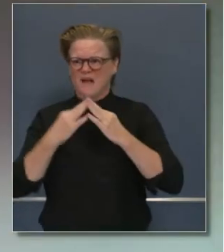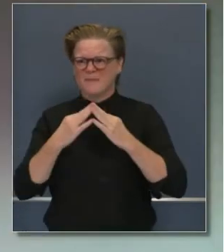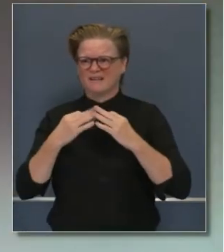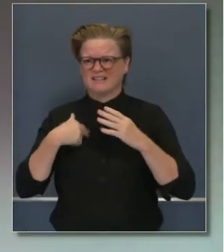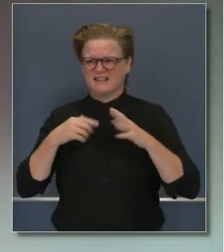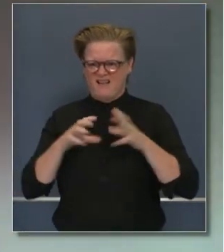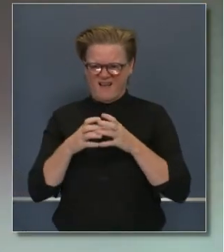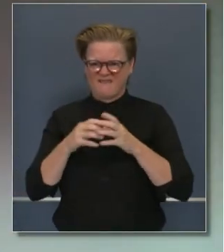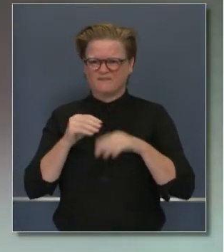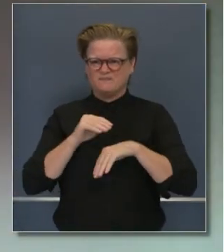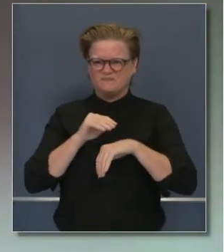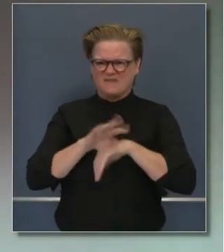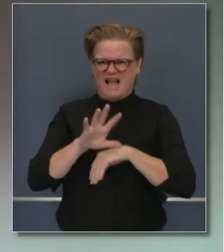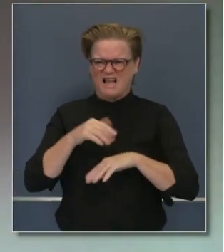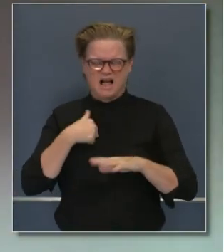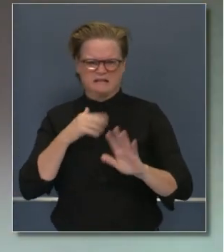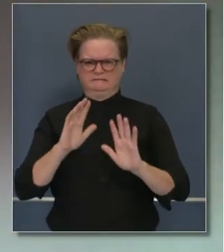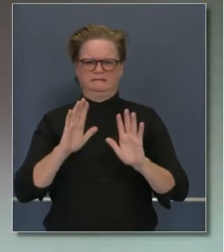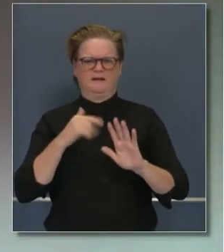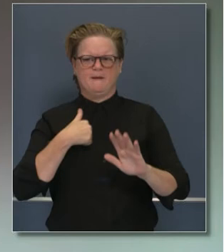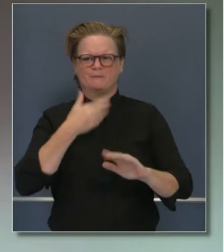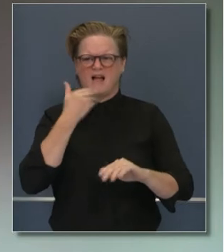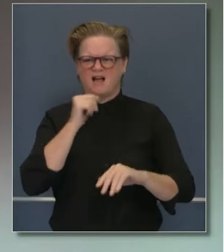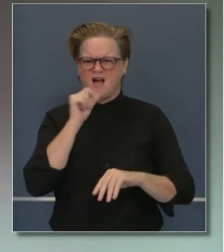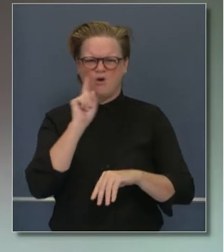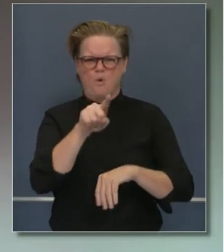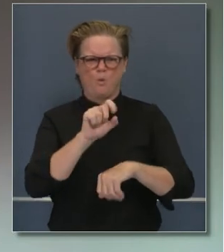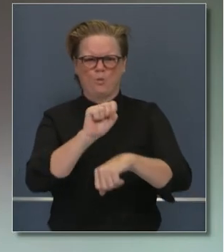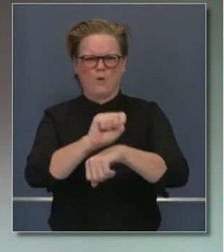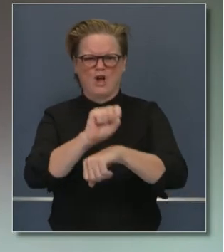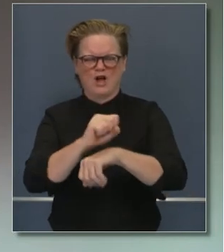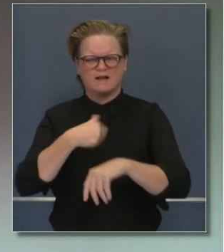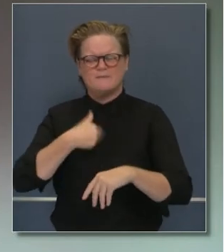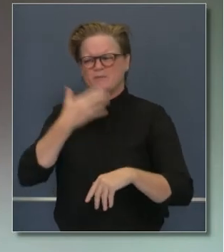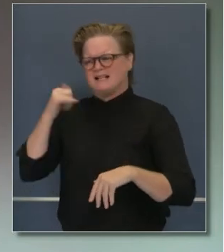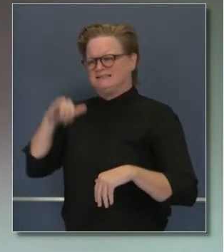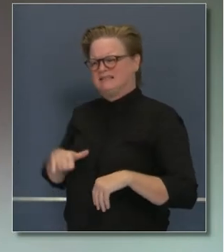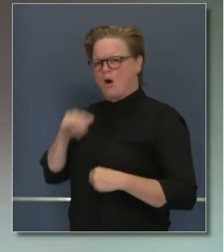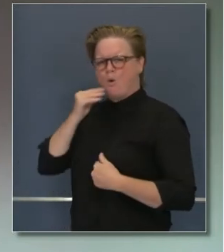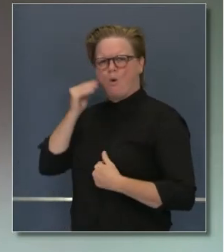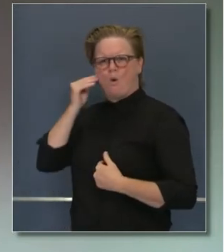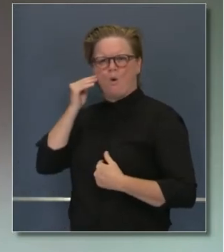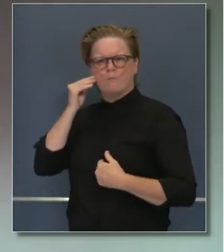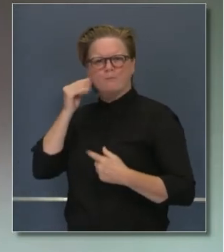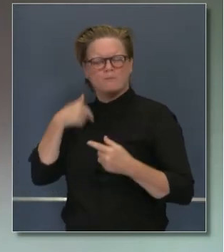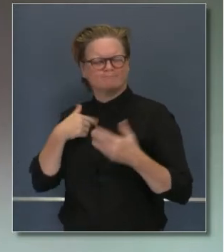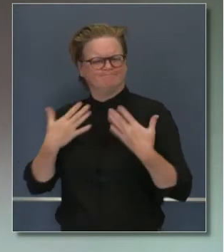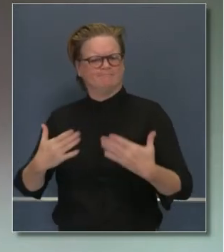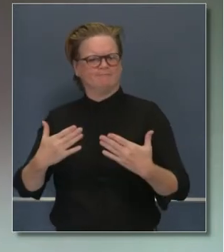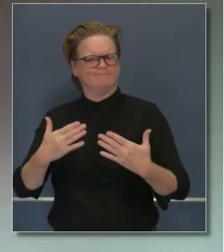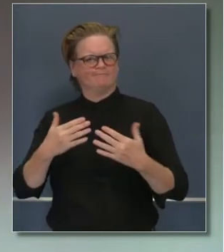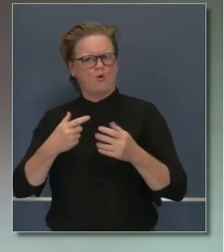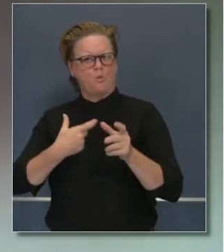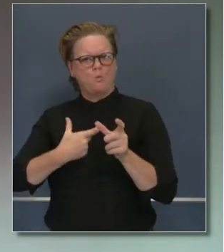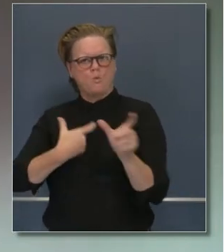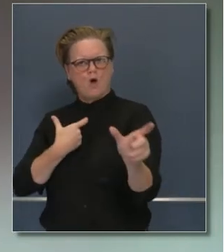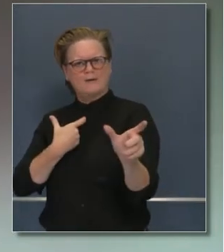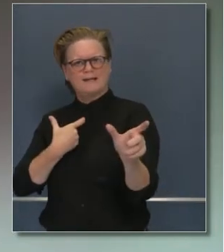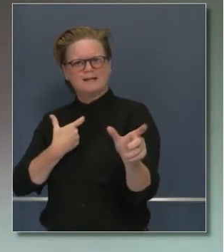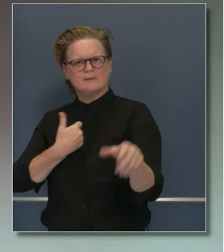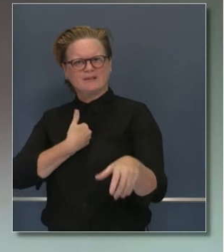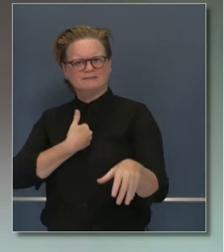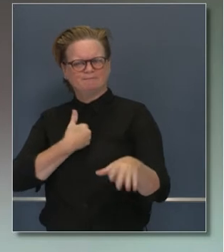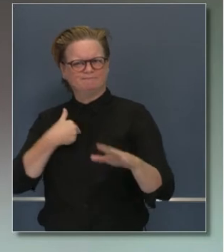asegurarse de que no está infectado, asegurarse de que no vaya a infectar a otras personas sin darse cuenta para poder frenar la